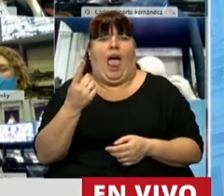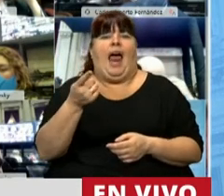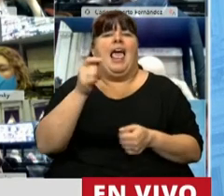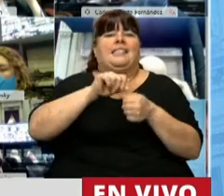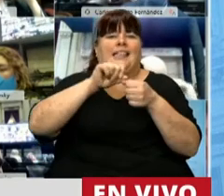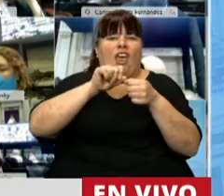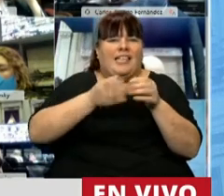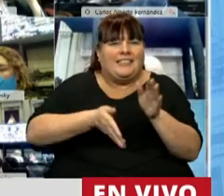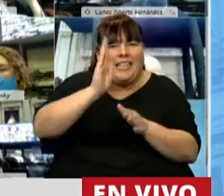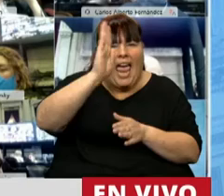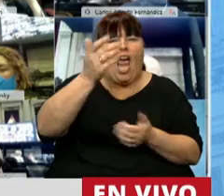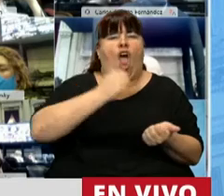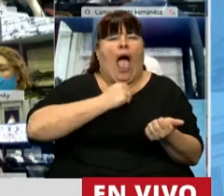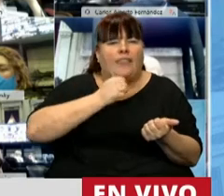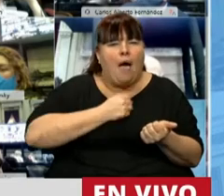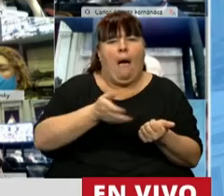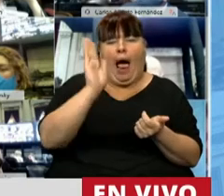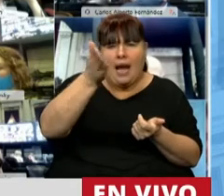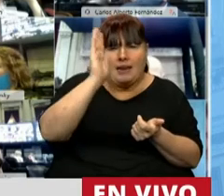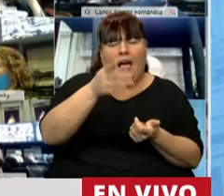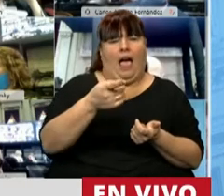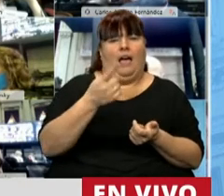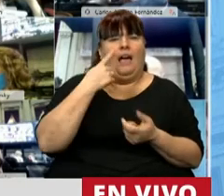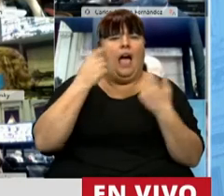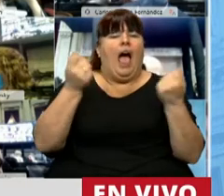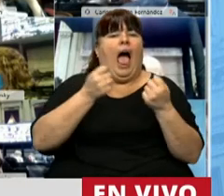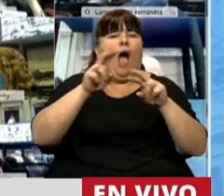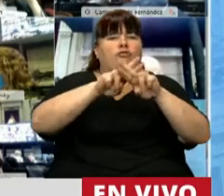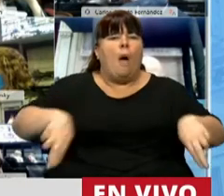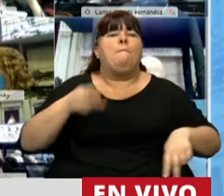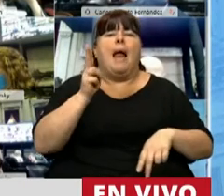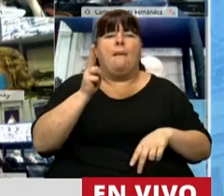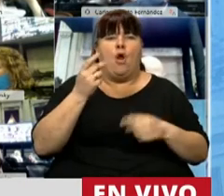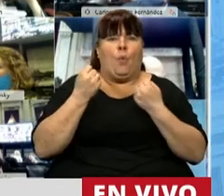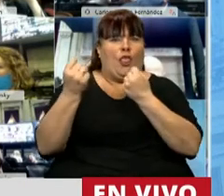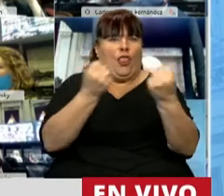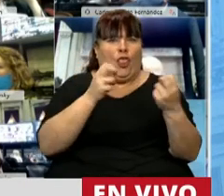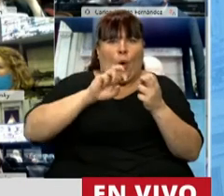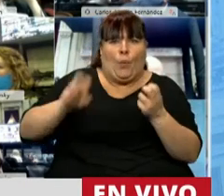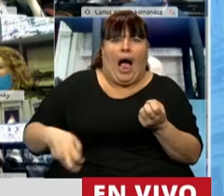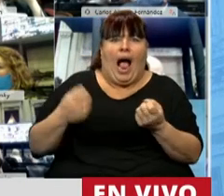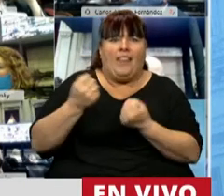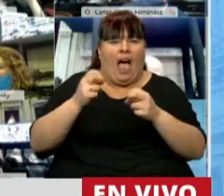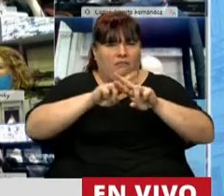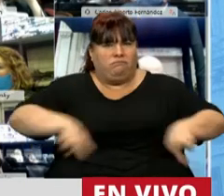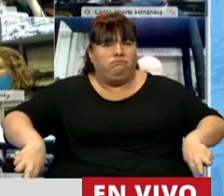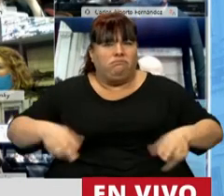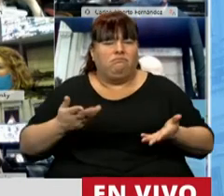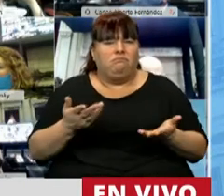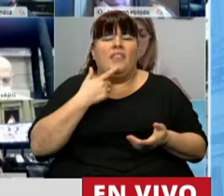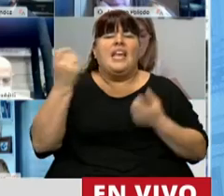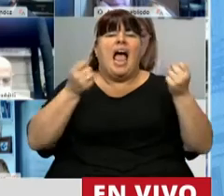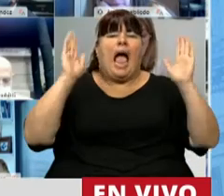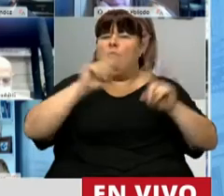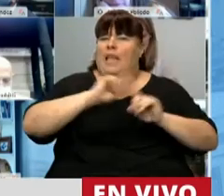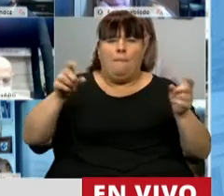Santiago del Estero, Catamarca, bajaron los autos para que la gente no pueda bajarse de sus vehículos, para que los